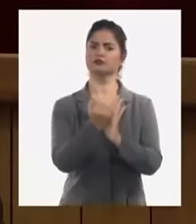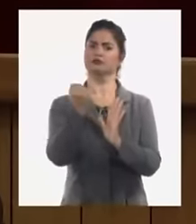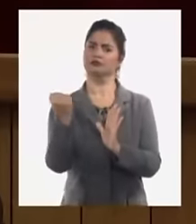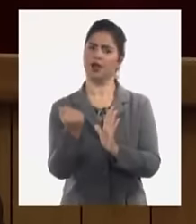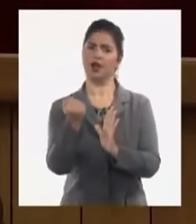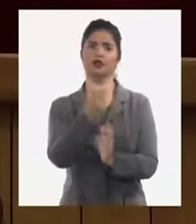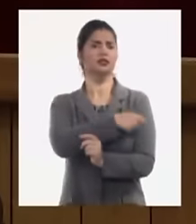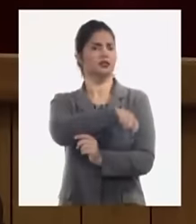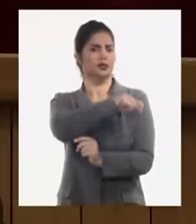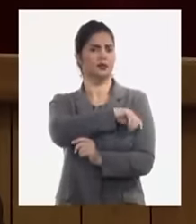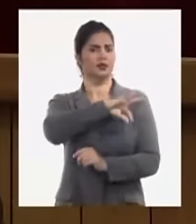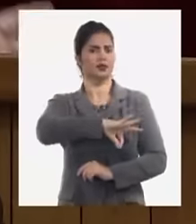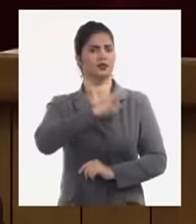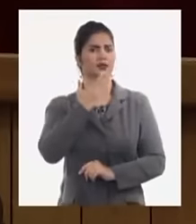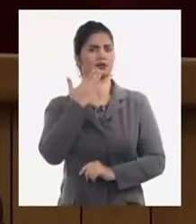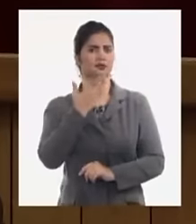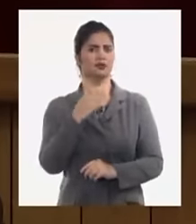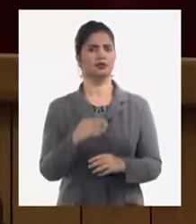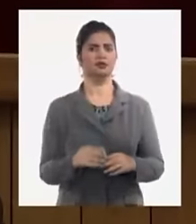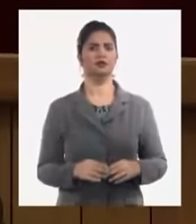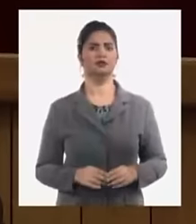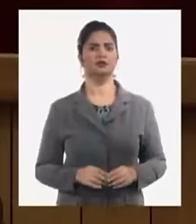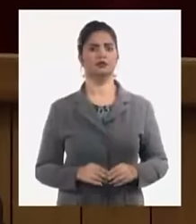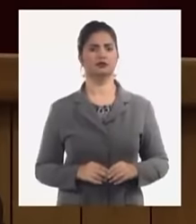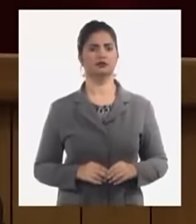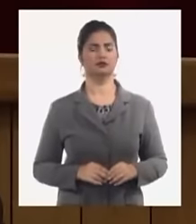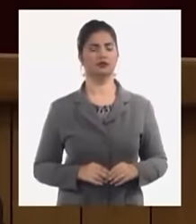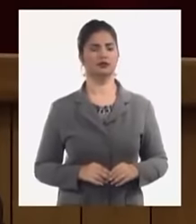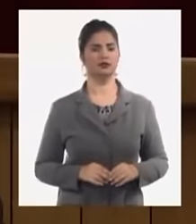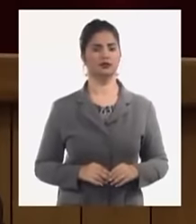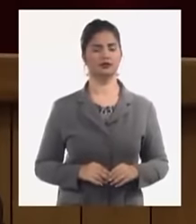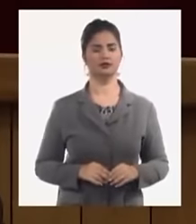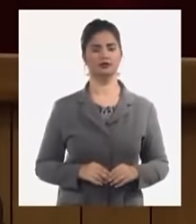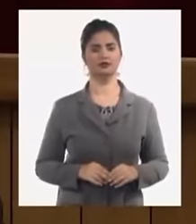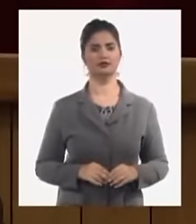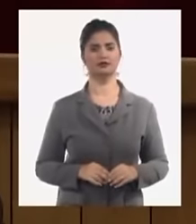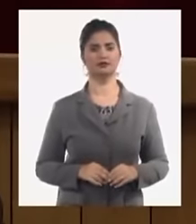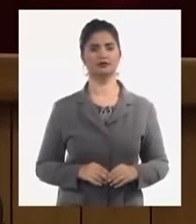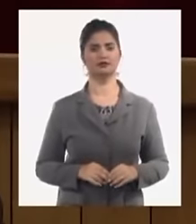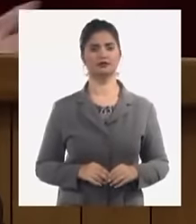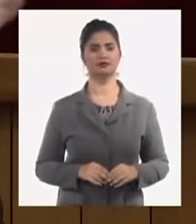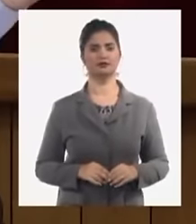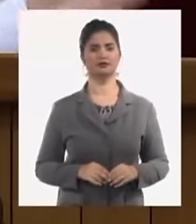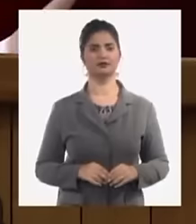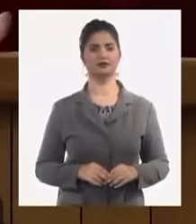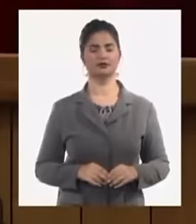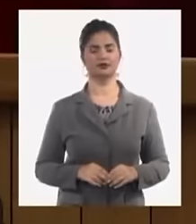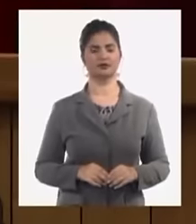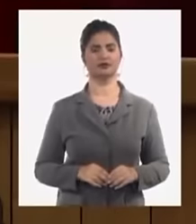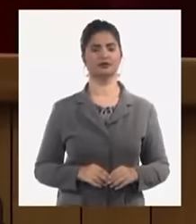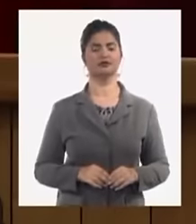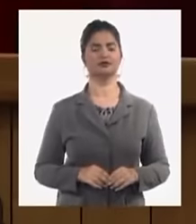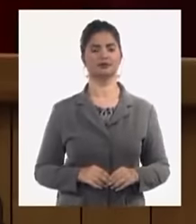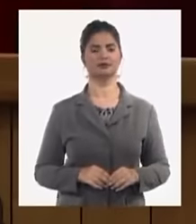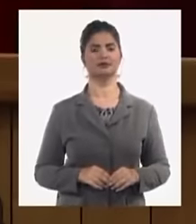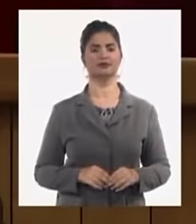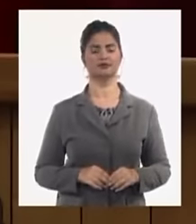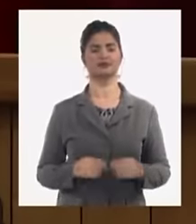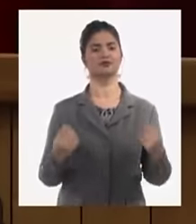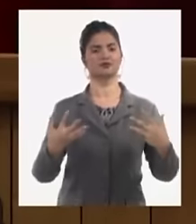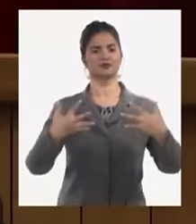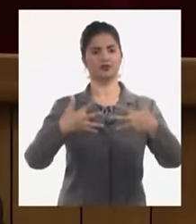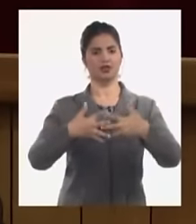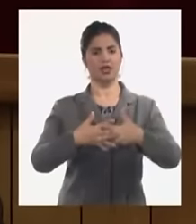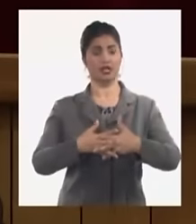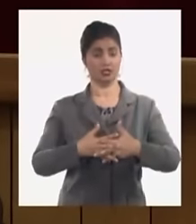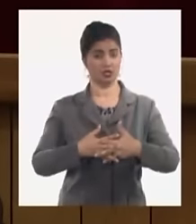mundo es decir que para nada piensen que viene una avalancha de prohibiciones no, no es eso no es eso eso es lo que especulan los enemigos de la